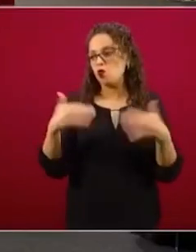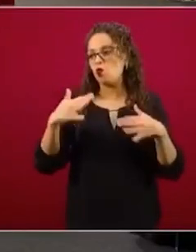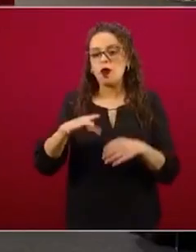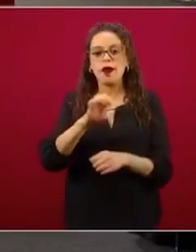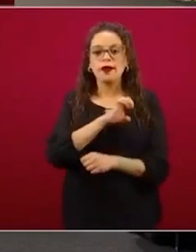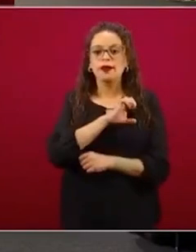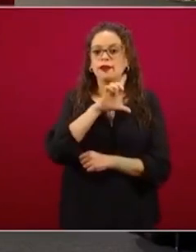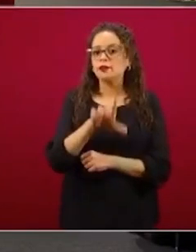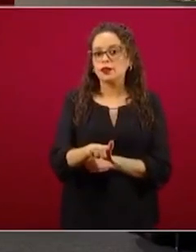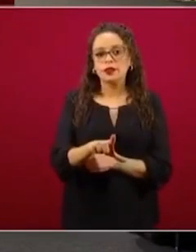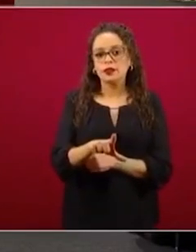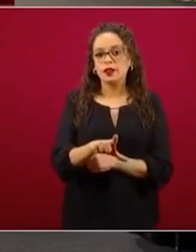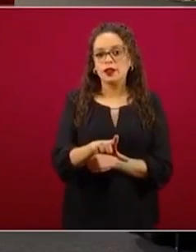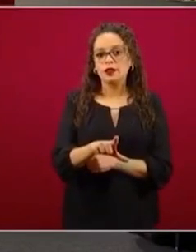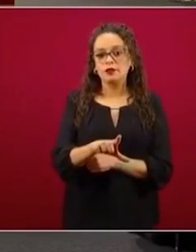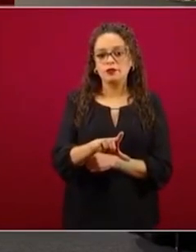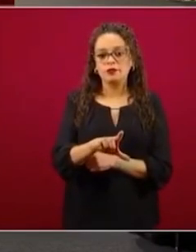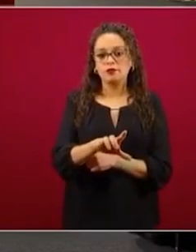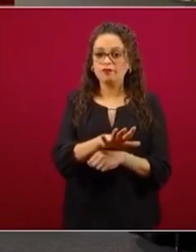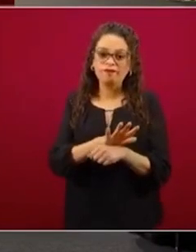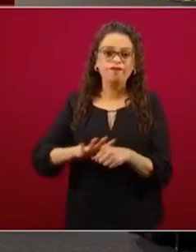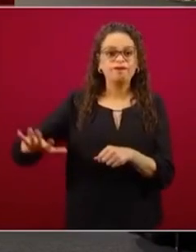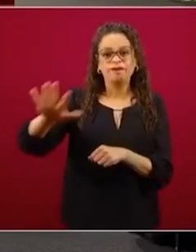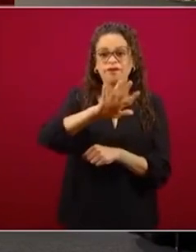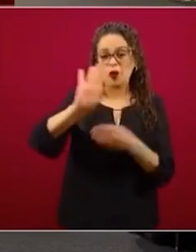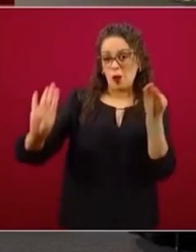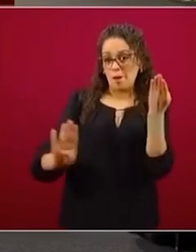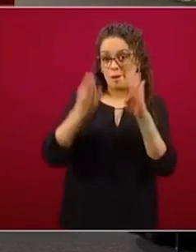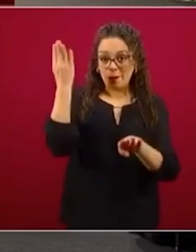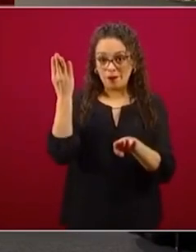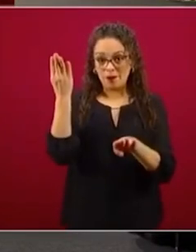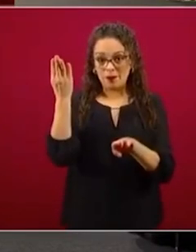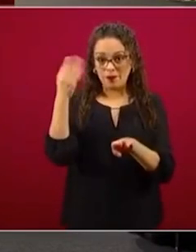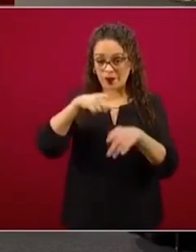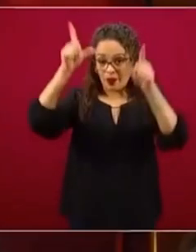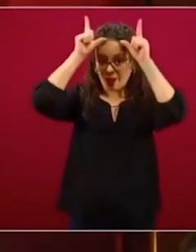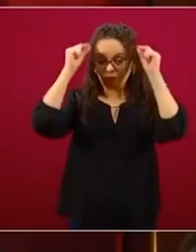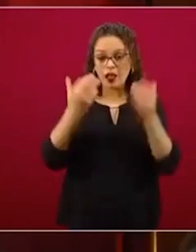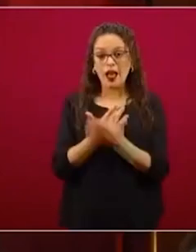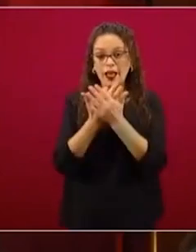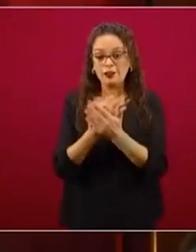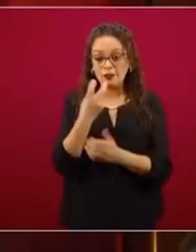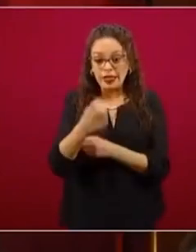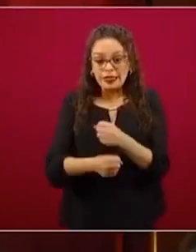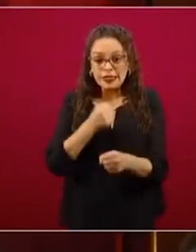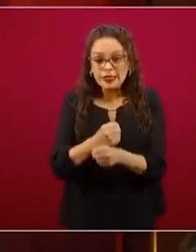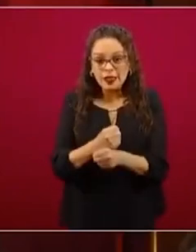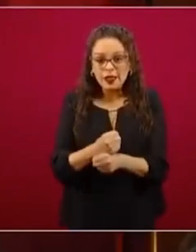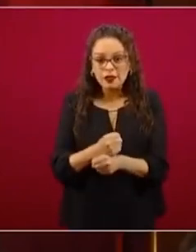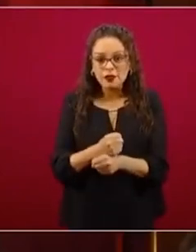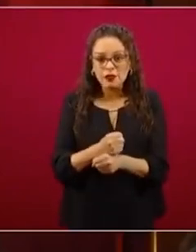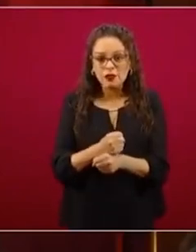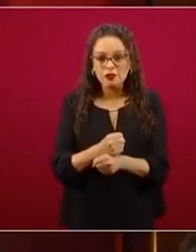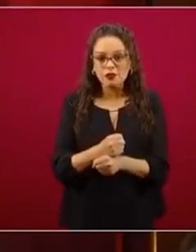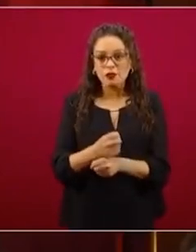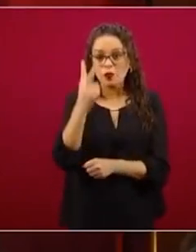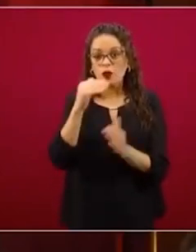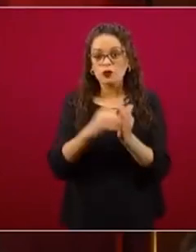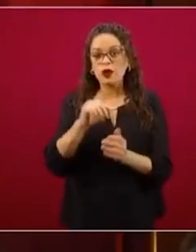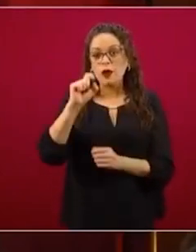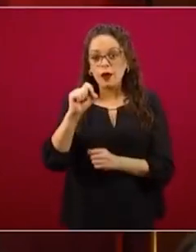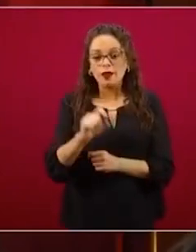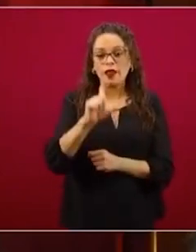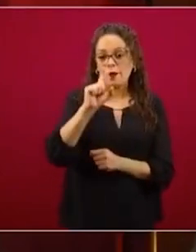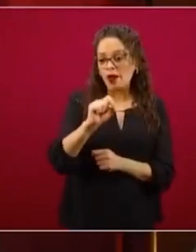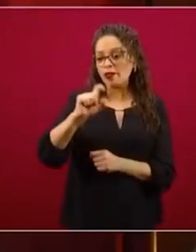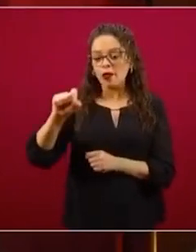Todas las enfermeras a nivel mundial esperábamos este año, el año 2020, el año mundial de la